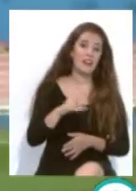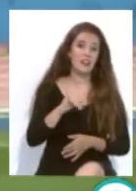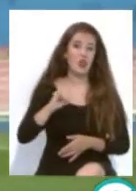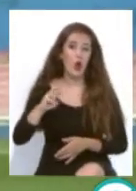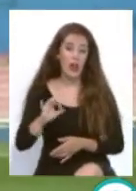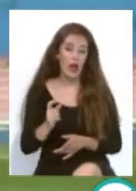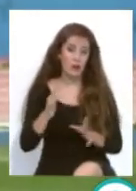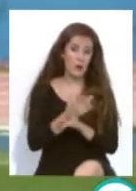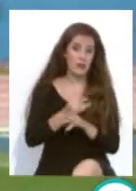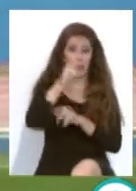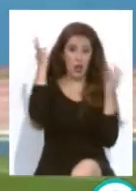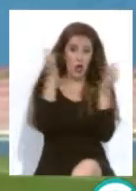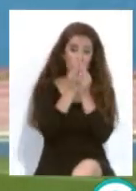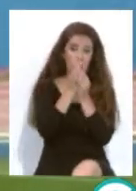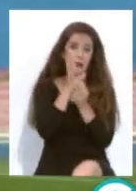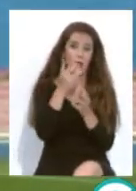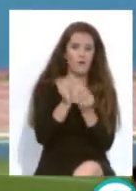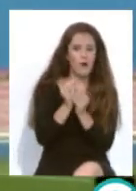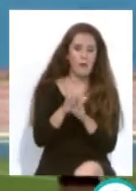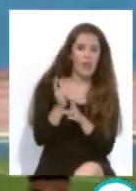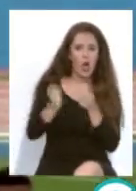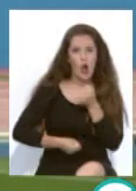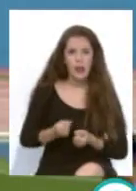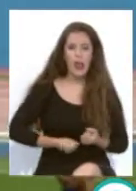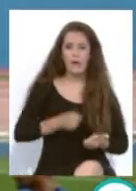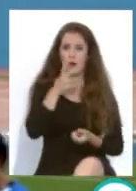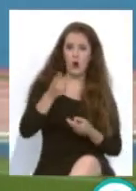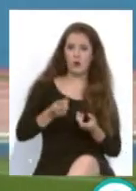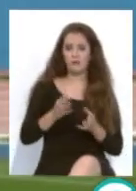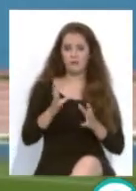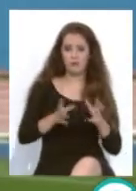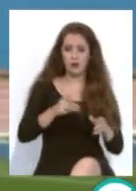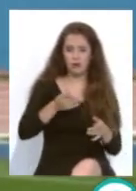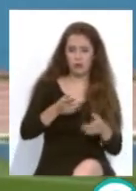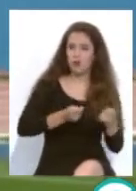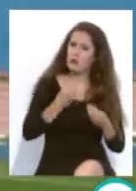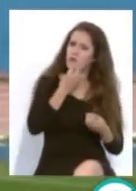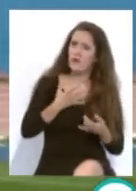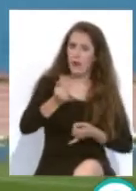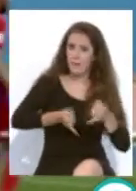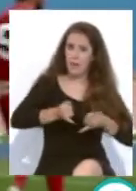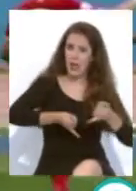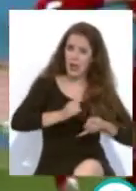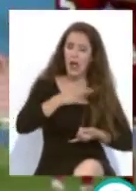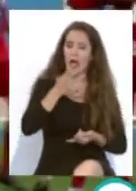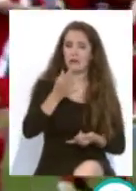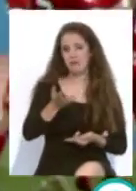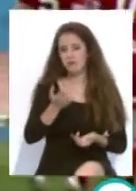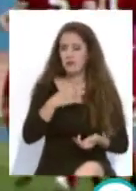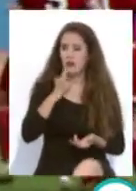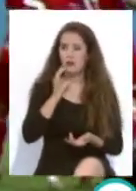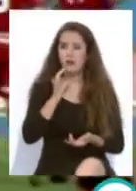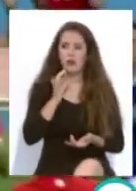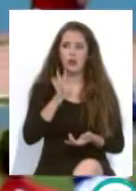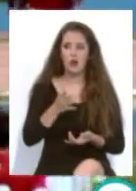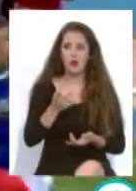jugador del Córdoba, por su forma de correr, por su verticalidad, maneja las dos piernas, Jordi Guardiola creo que es